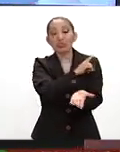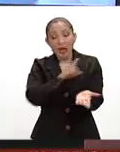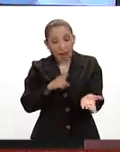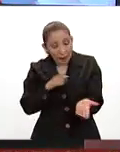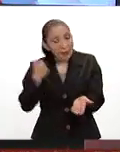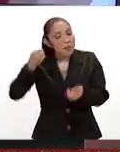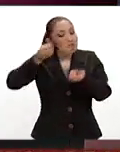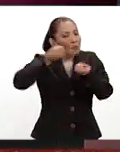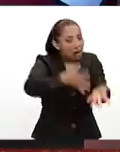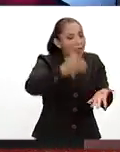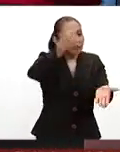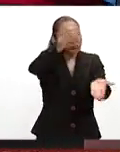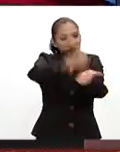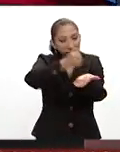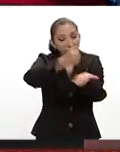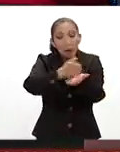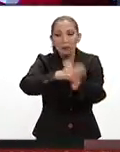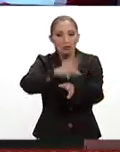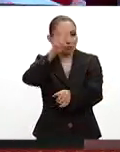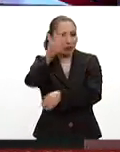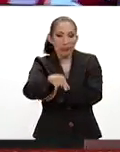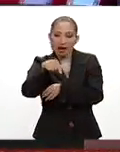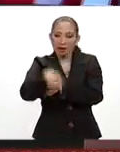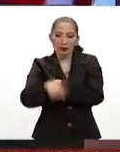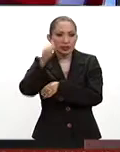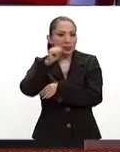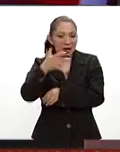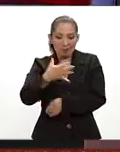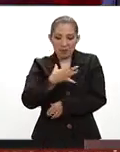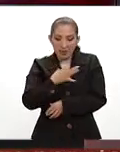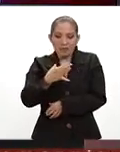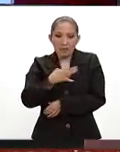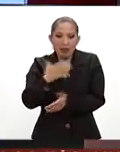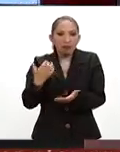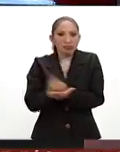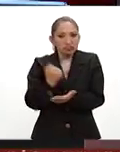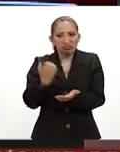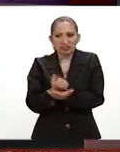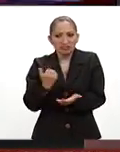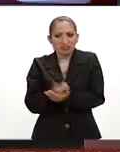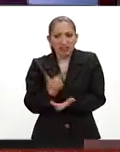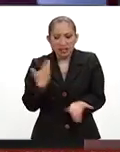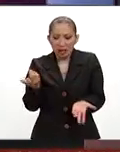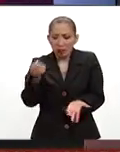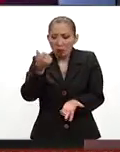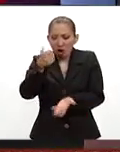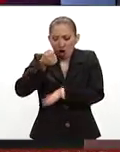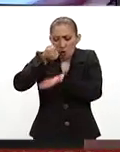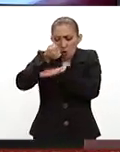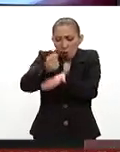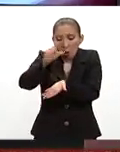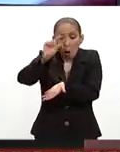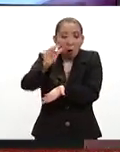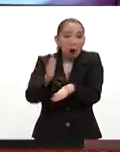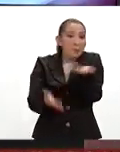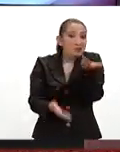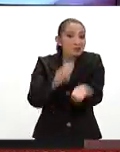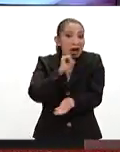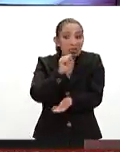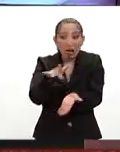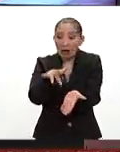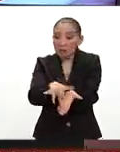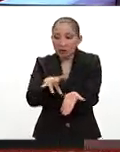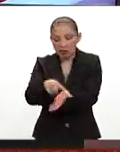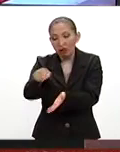llegar, que se debe de exigir, porque definitivamente aquí siempre hay medallas, y pues con el corto apoyo que tiene, o el nulo en varias ocasiones,